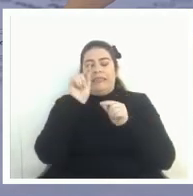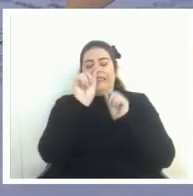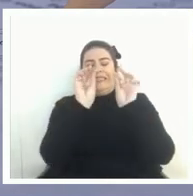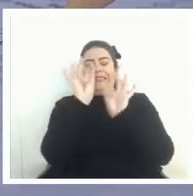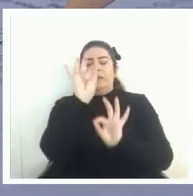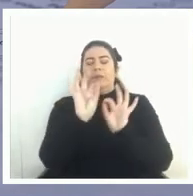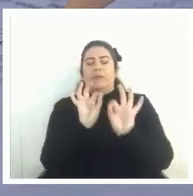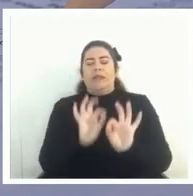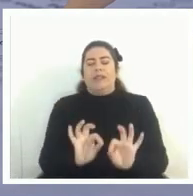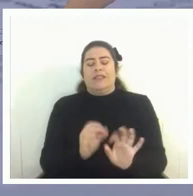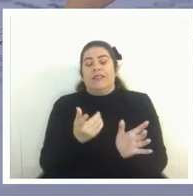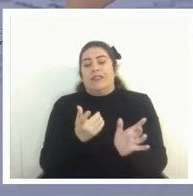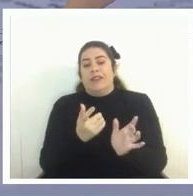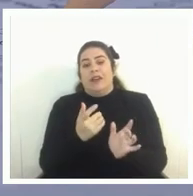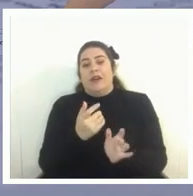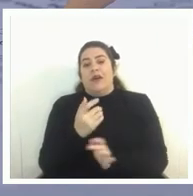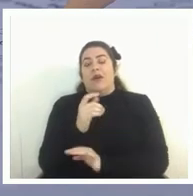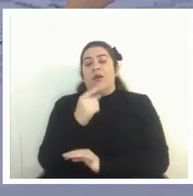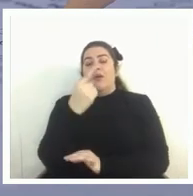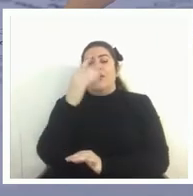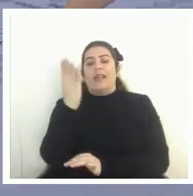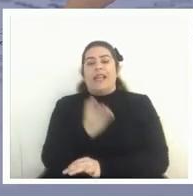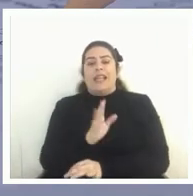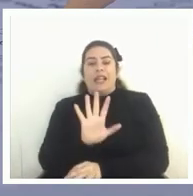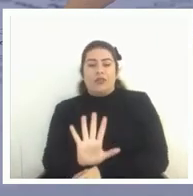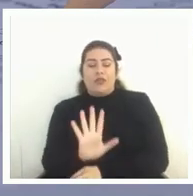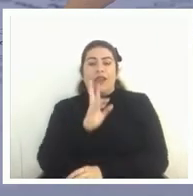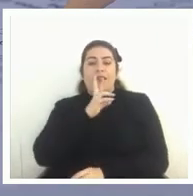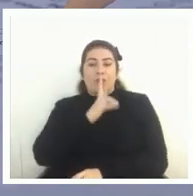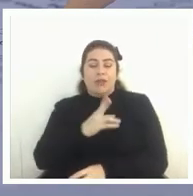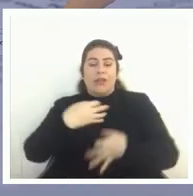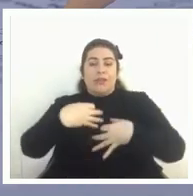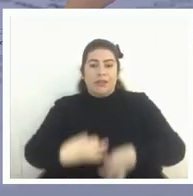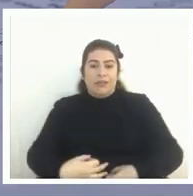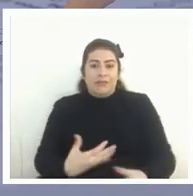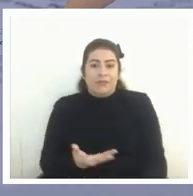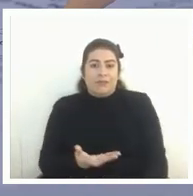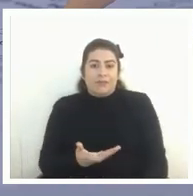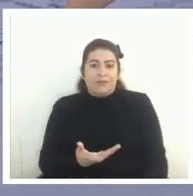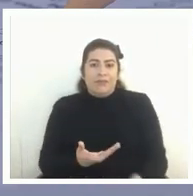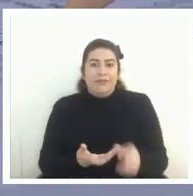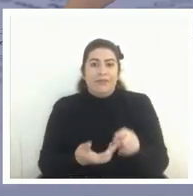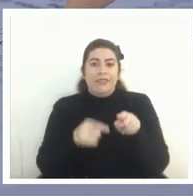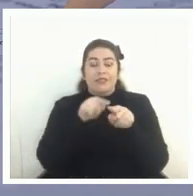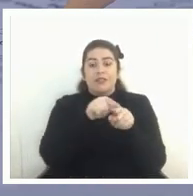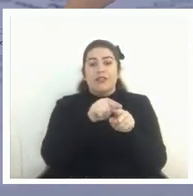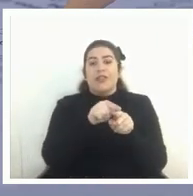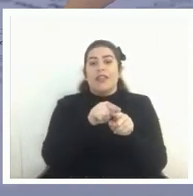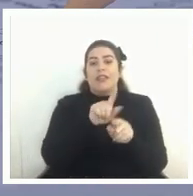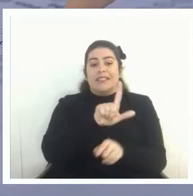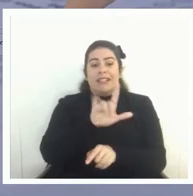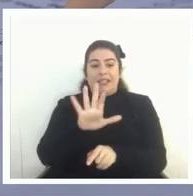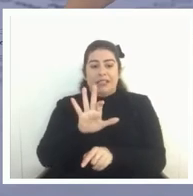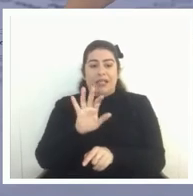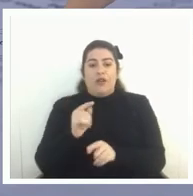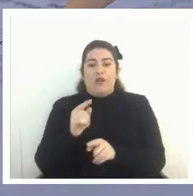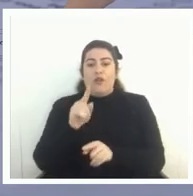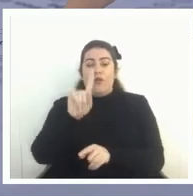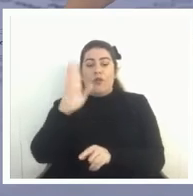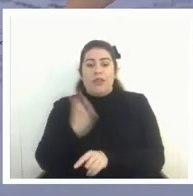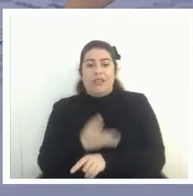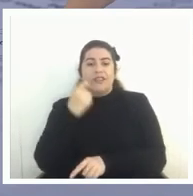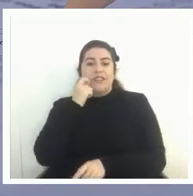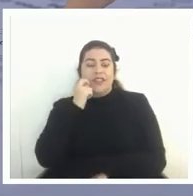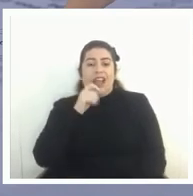un quinto de las respuestas correctas y un quinto de 75 es 15 es decir nosotros teníamos con esa